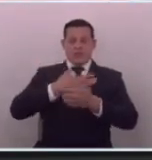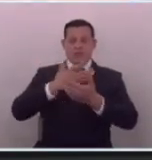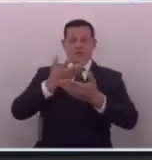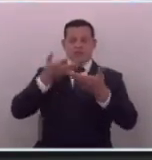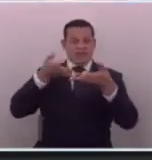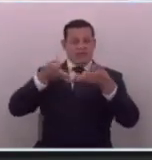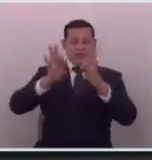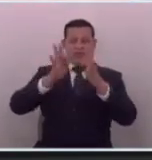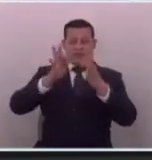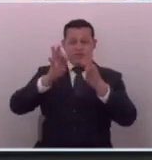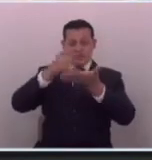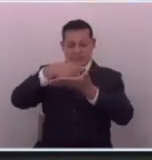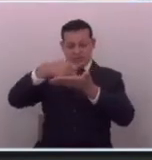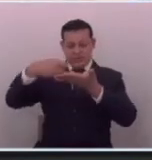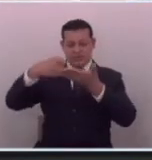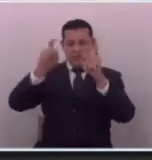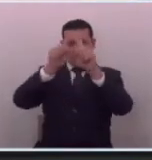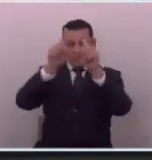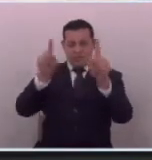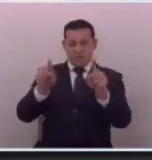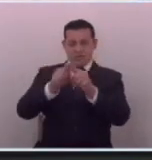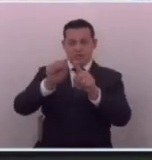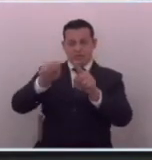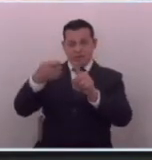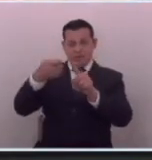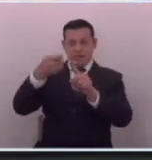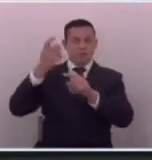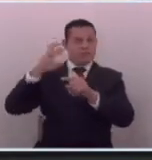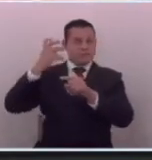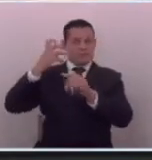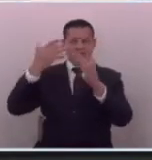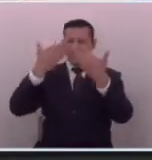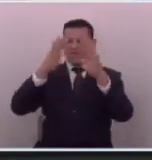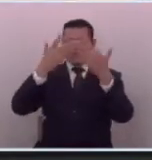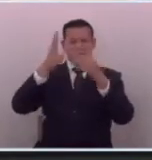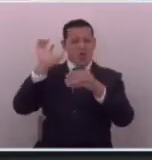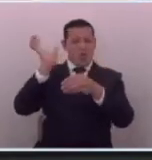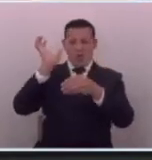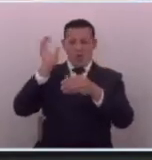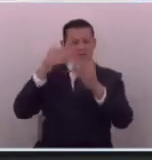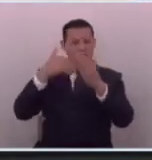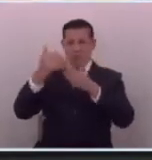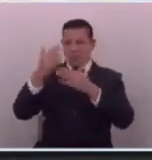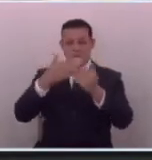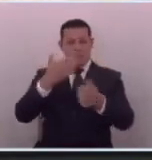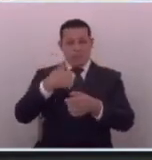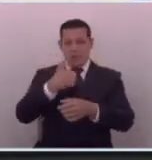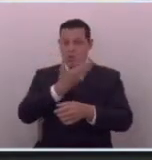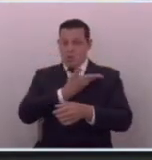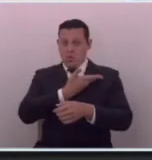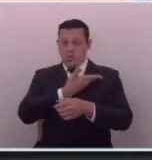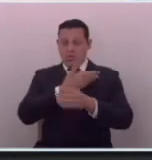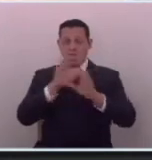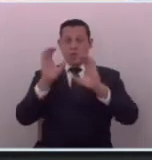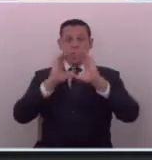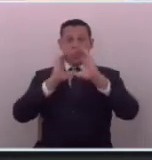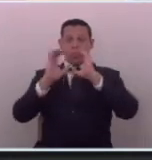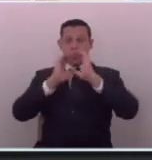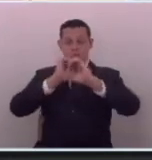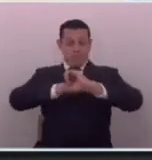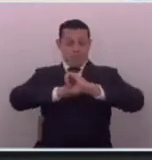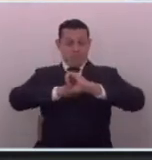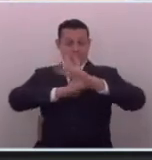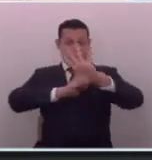escritos radiales y televisivos para escoger de todos los colores y sabores no es mi culpa que a esos medios donde van a